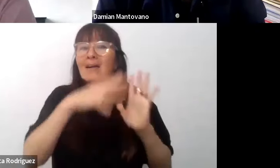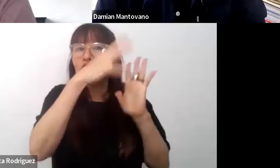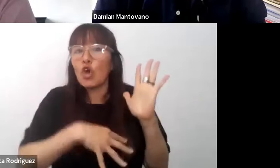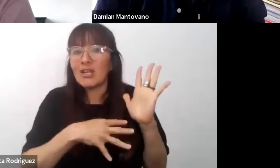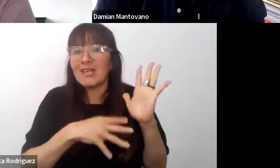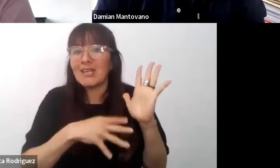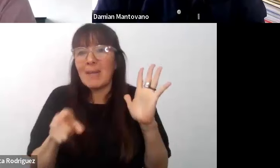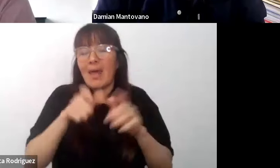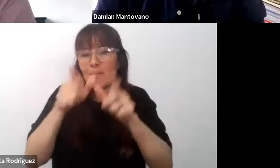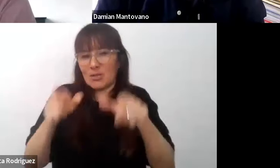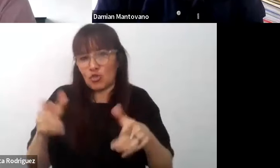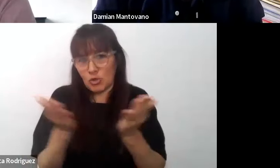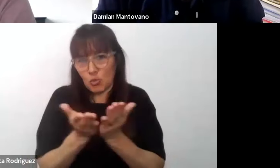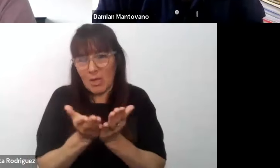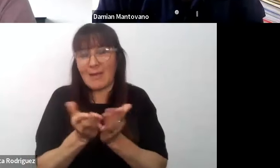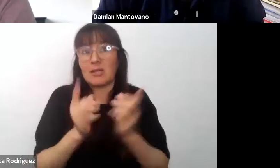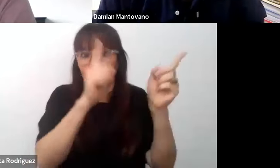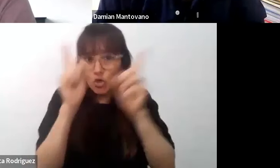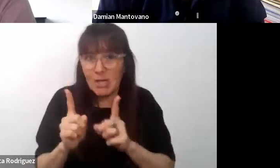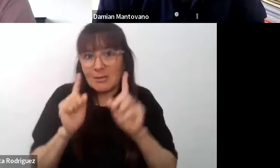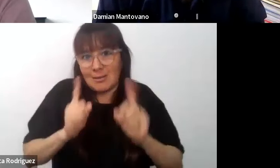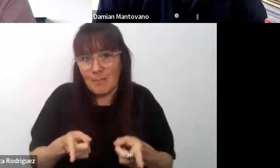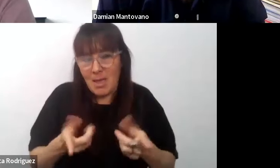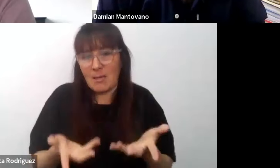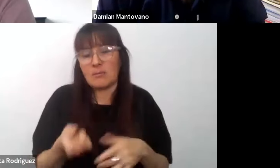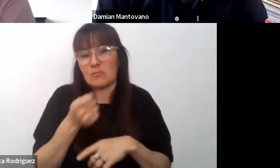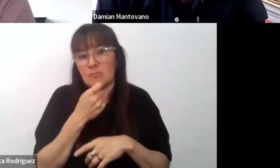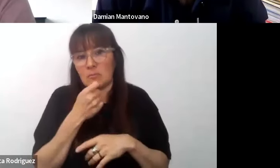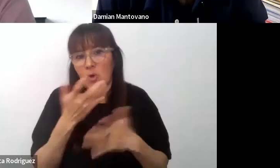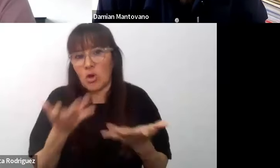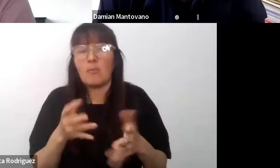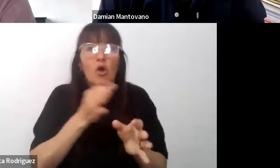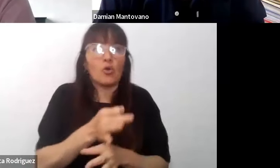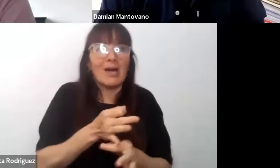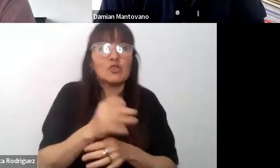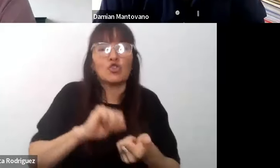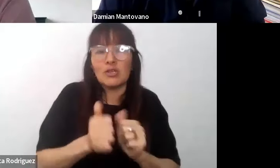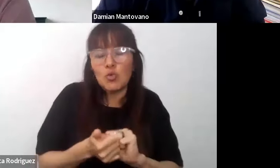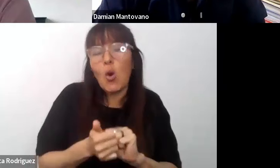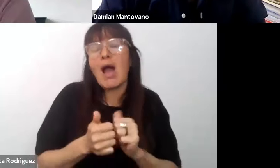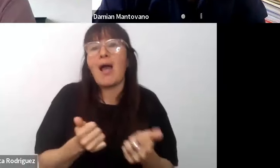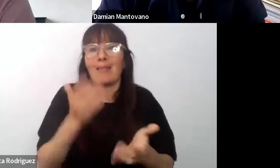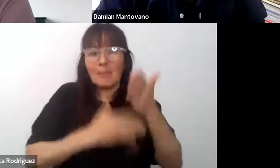estudiantes y a docentes de escuelas a nivel como pueden ser educación sexual y discapacidad